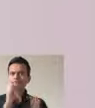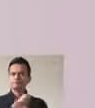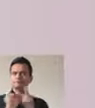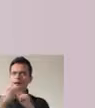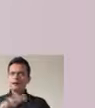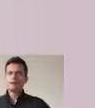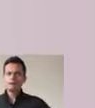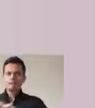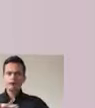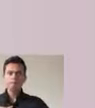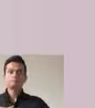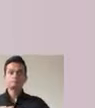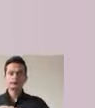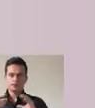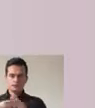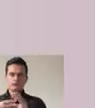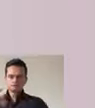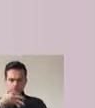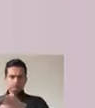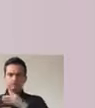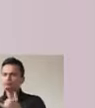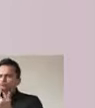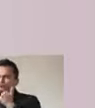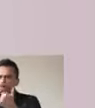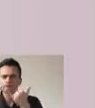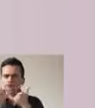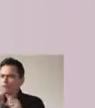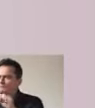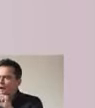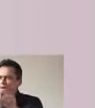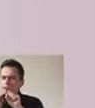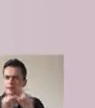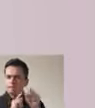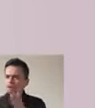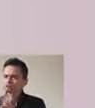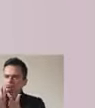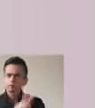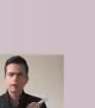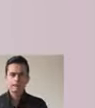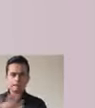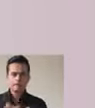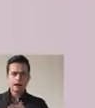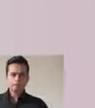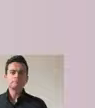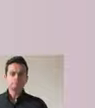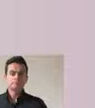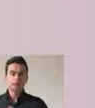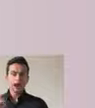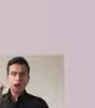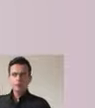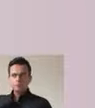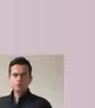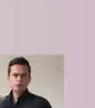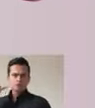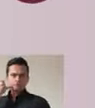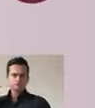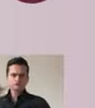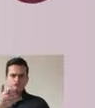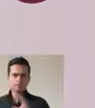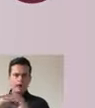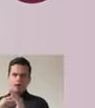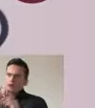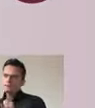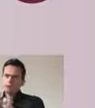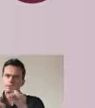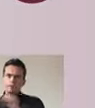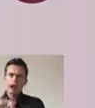Nacional debido al COVID-19, el DANE realizará algunas de sus encuestas por teléfono. En el caso de recibir la llamada, por